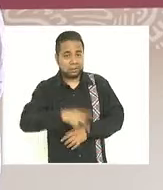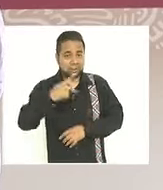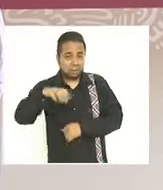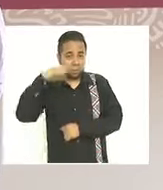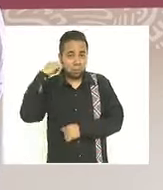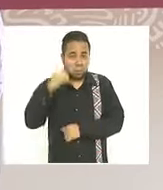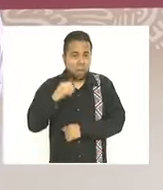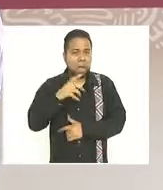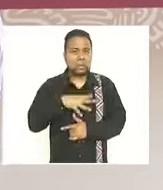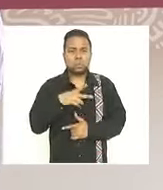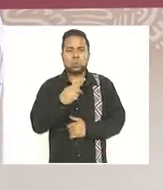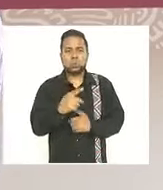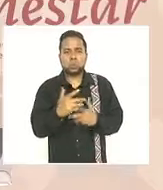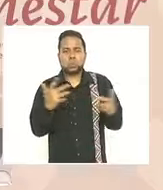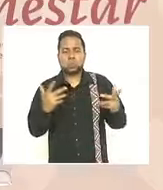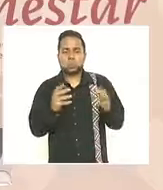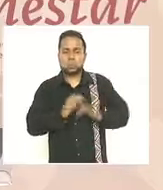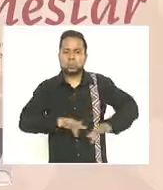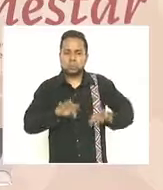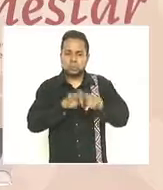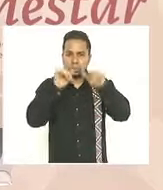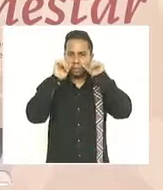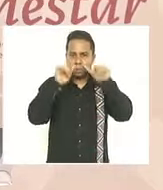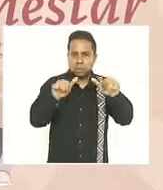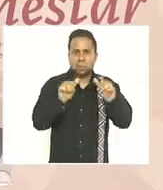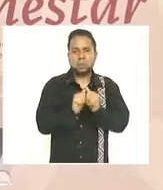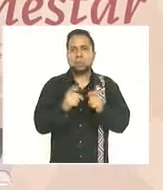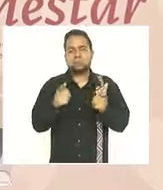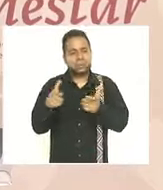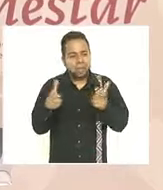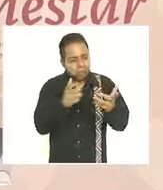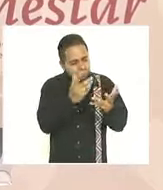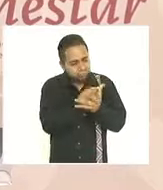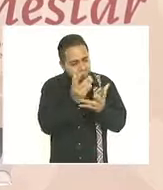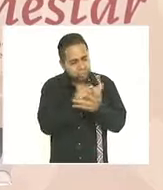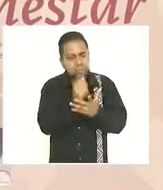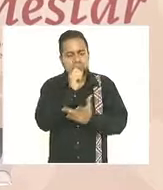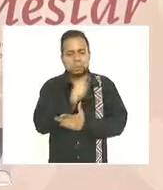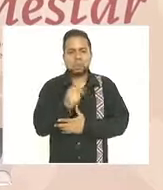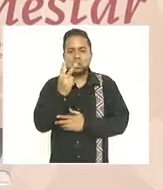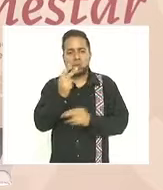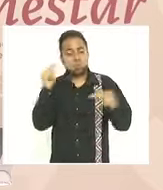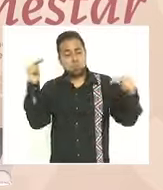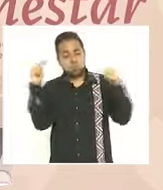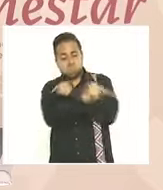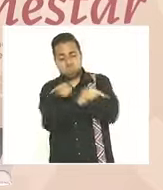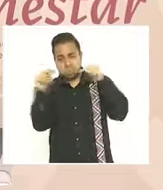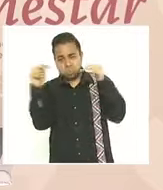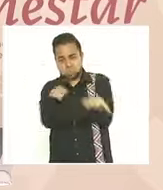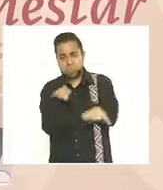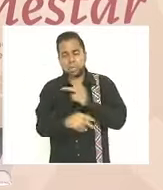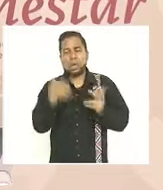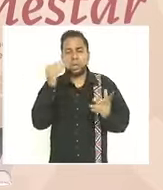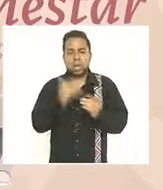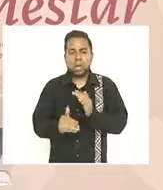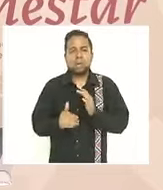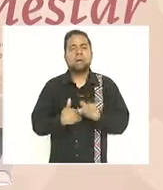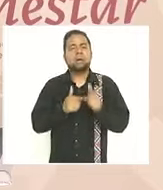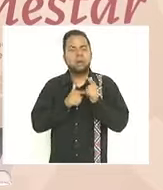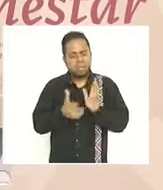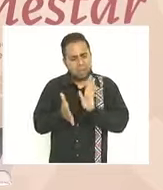en una de sus grandes prioridades con sus caminos con las dos super carreteras que hoy se están